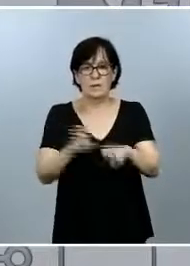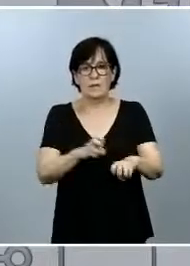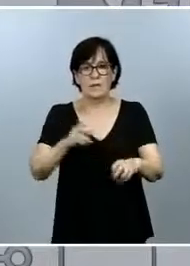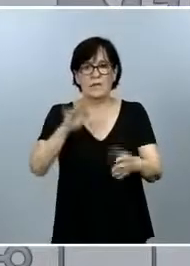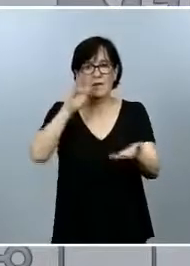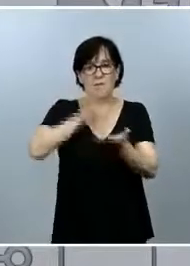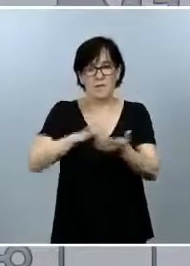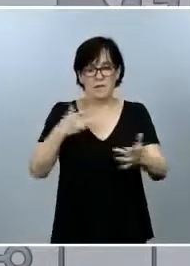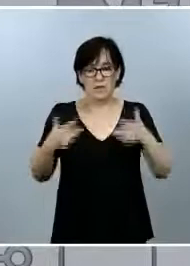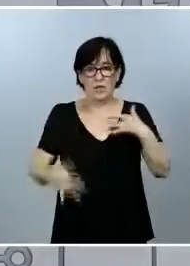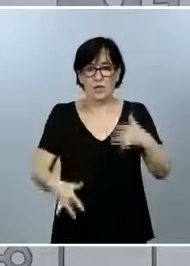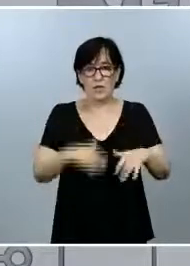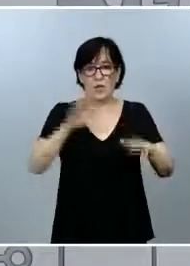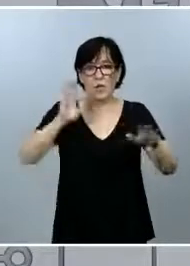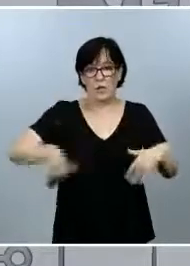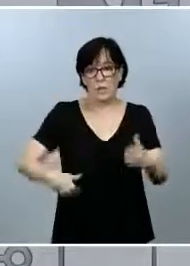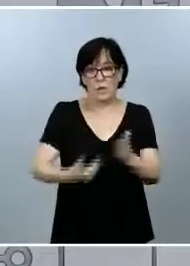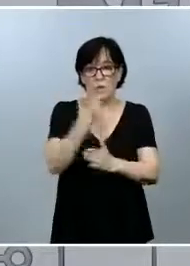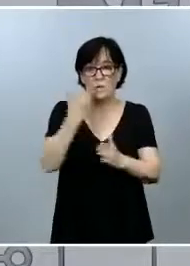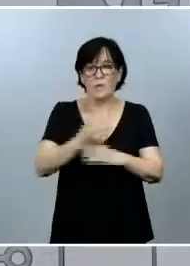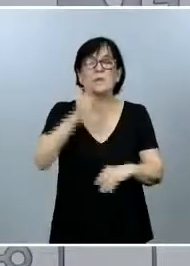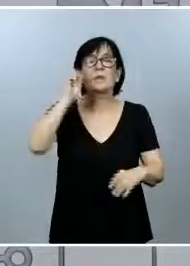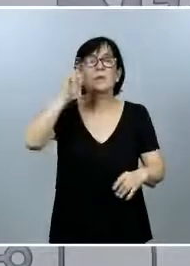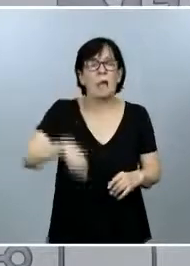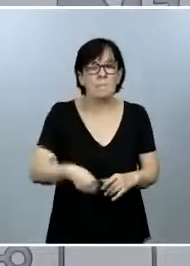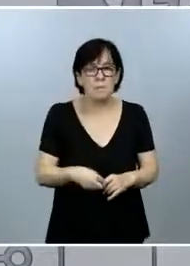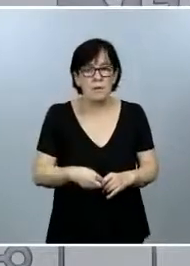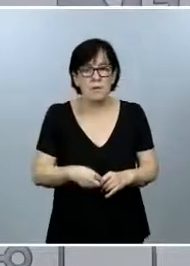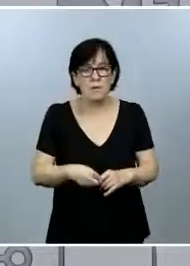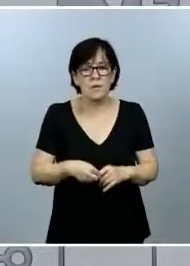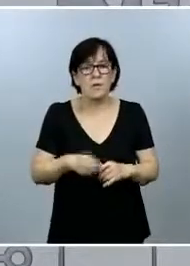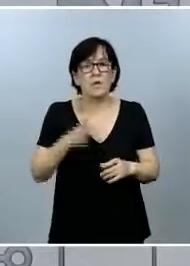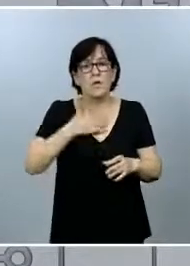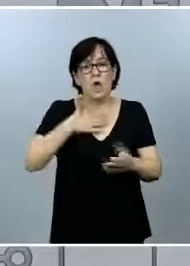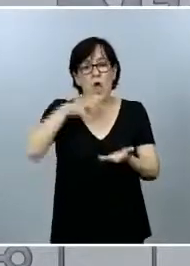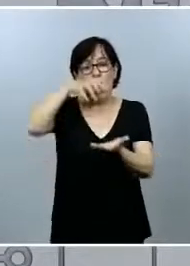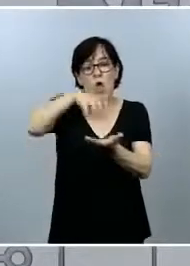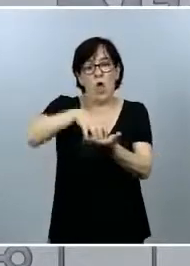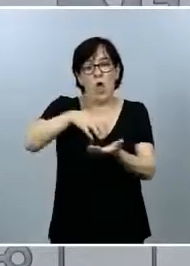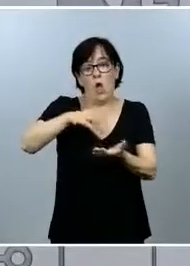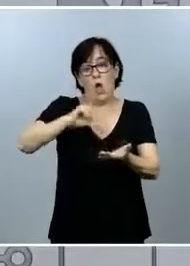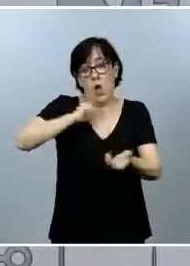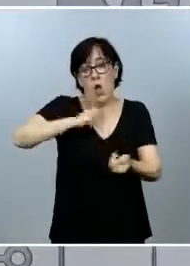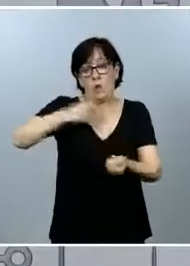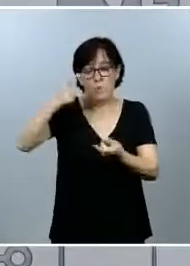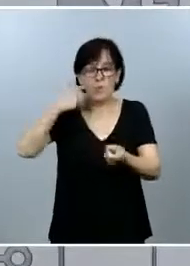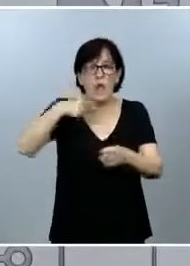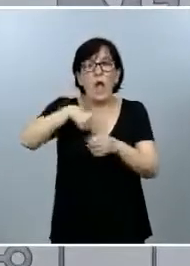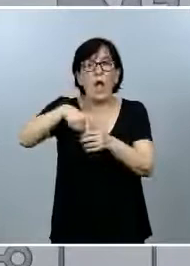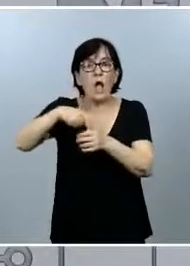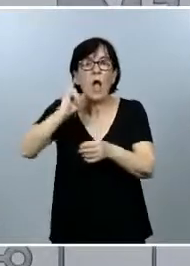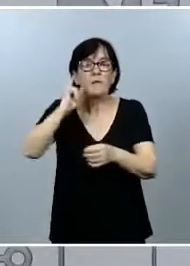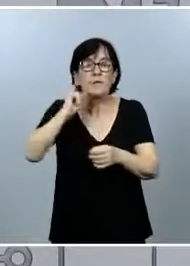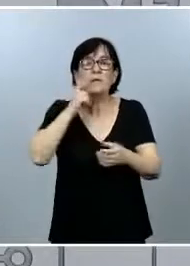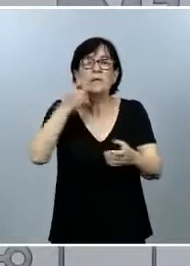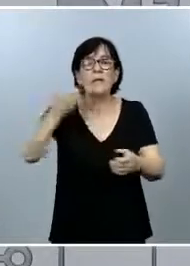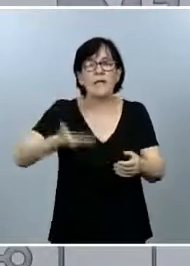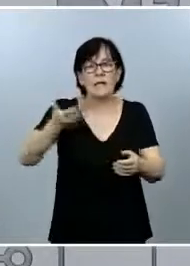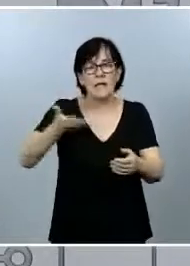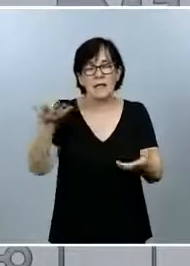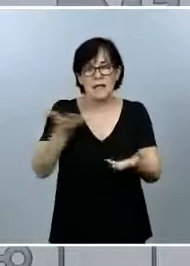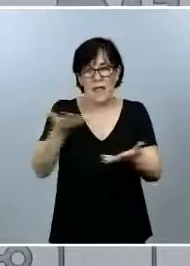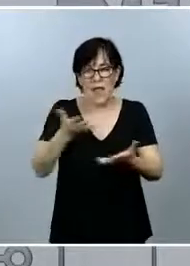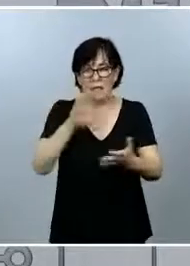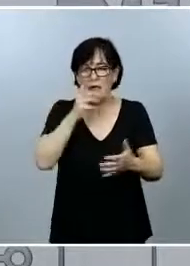inicio de síntomas en los últimos días, sino también en la ocupación de nuestros hospitales, los casos más graves y los fallecidos que van